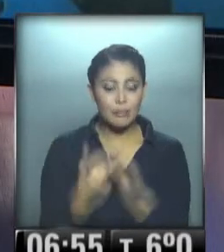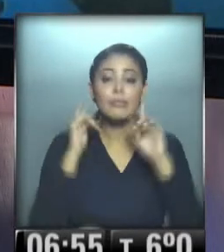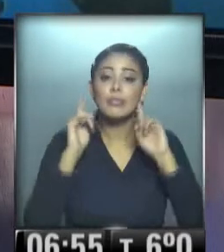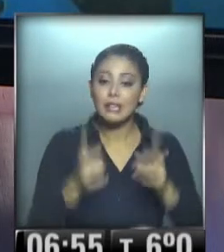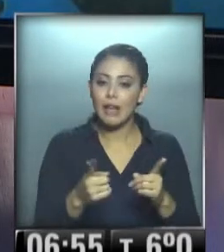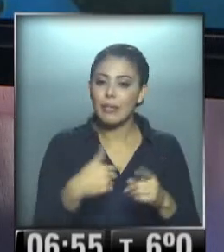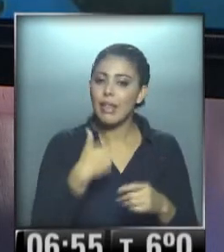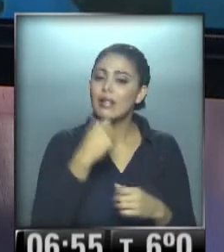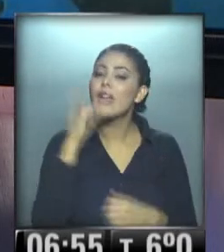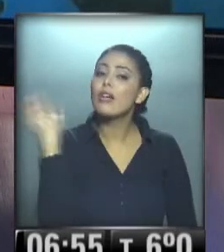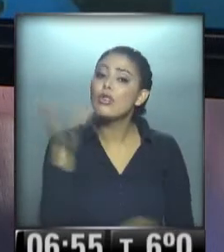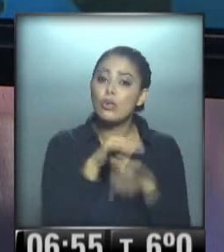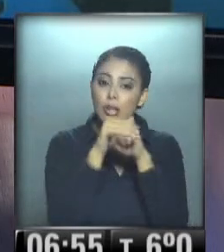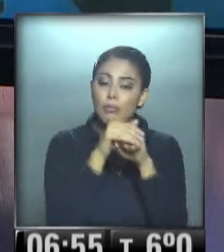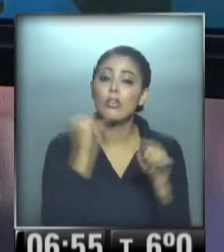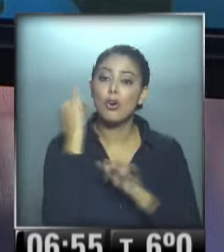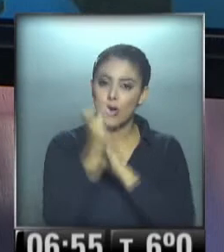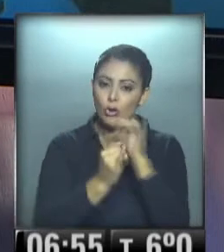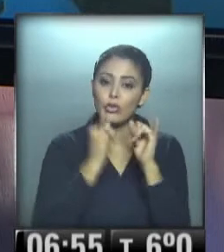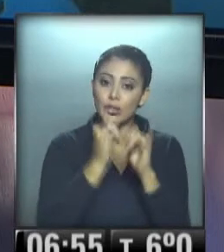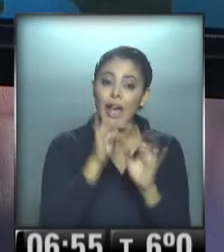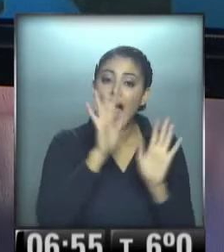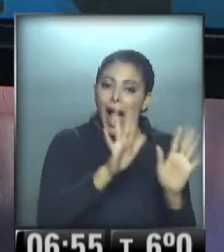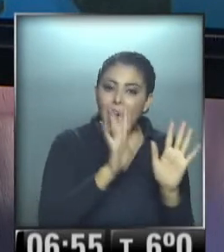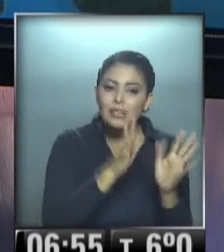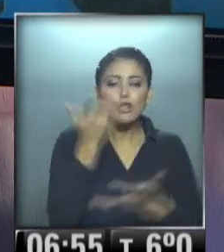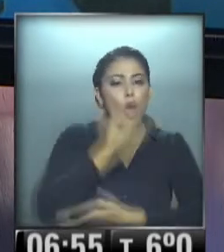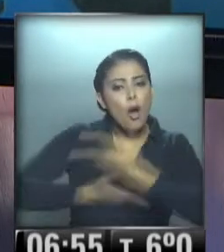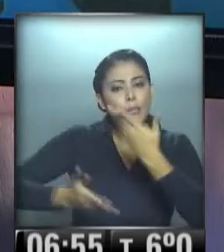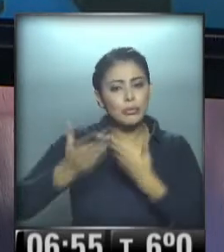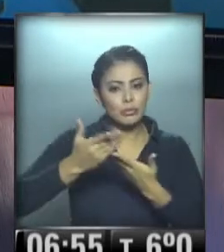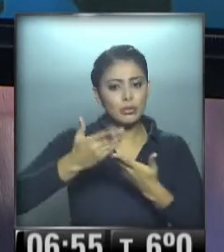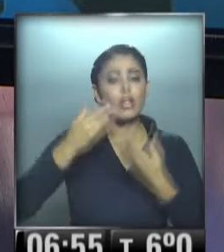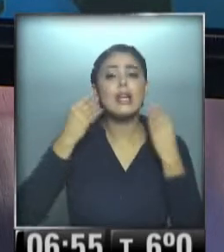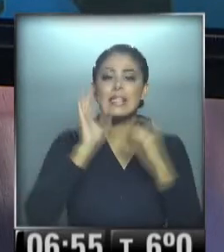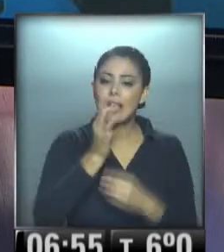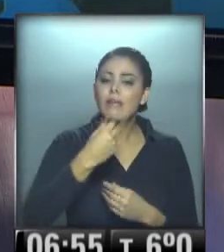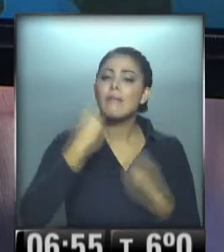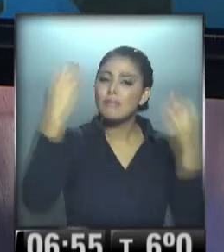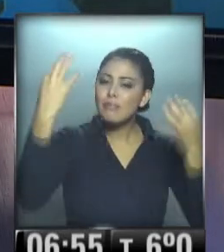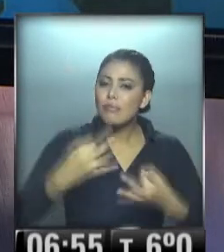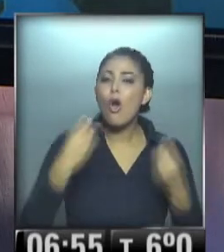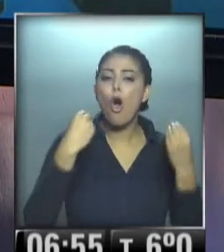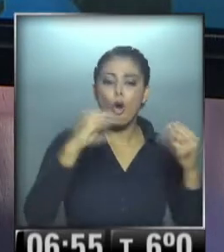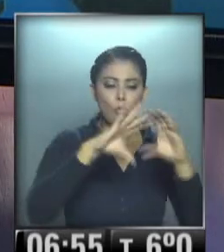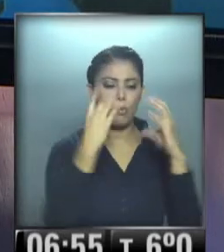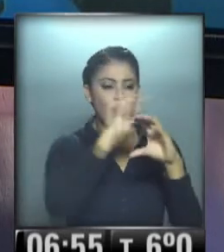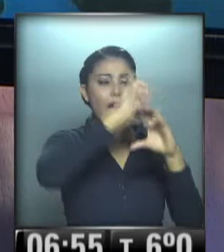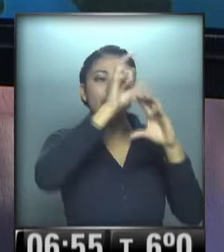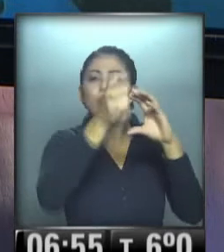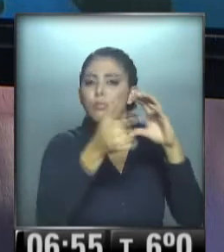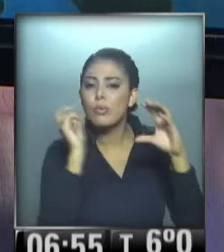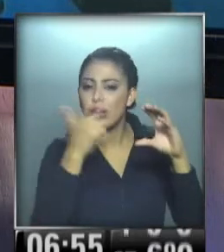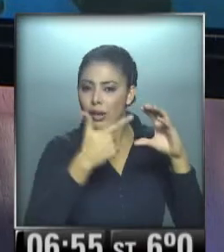se fortalece, queridos amigos, así de esta manera el conocimiento de la composición de la atmósfera. ¿Qué se miden?